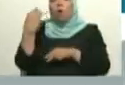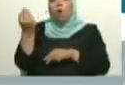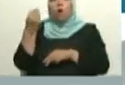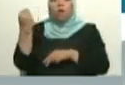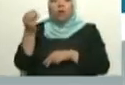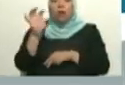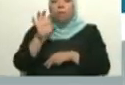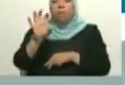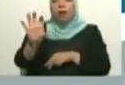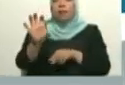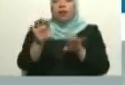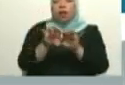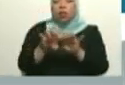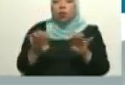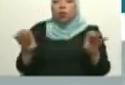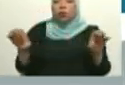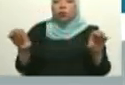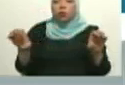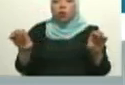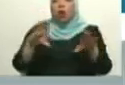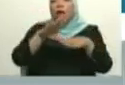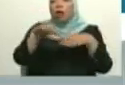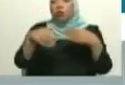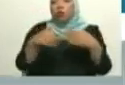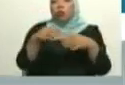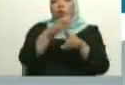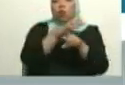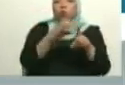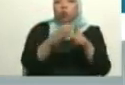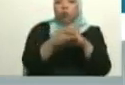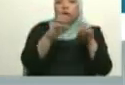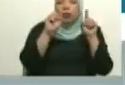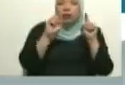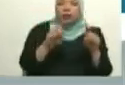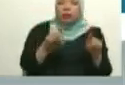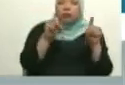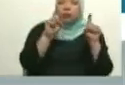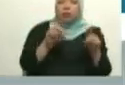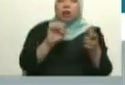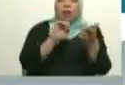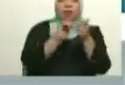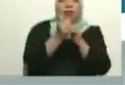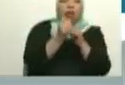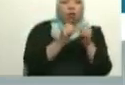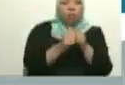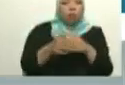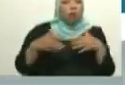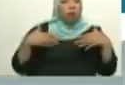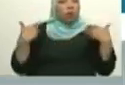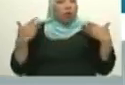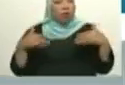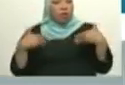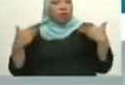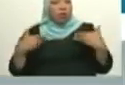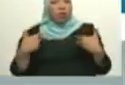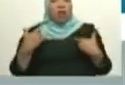patria, educación, cultura, deporte, felicidad, conciencia patria,